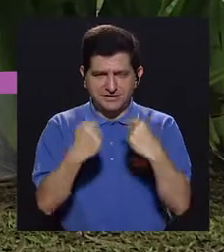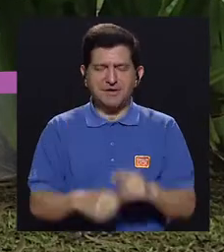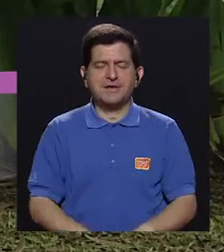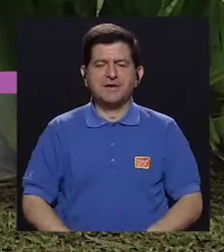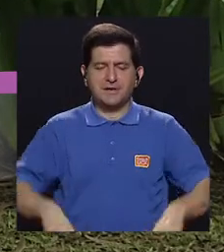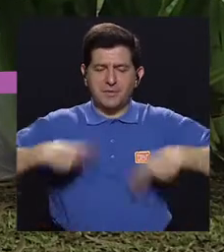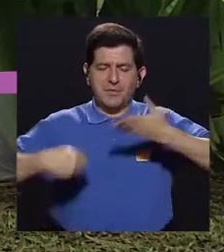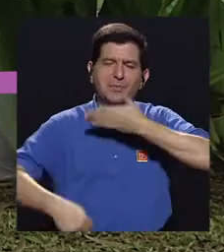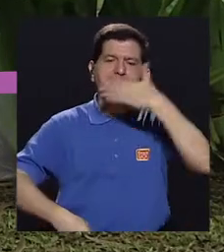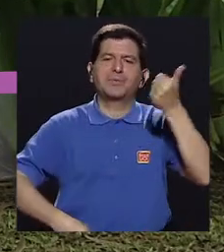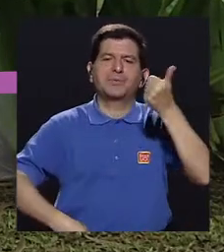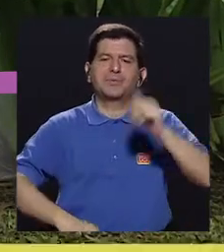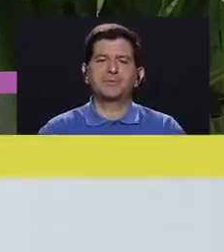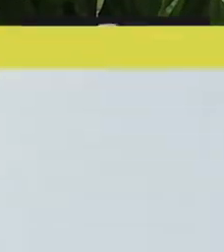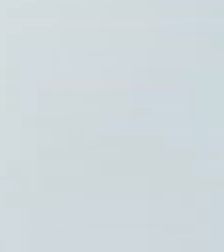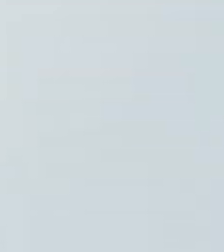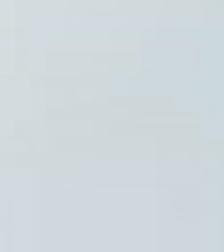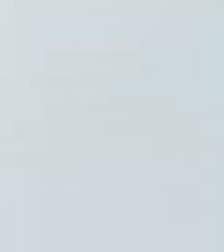regresamos con Más de Vivir Mejor.